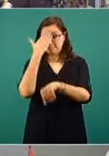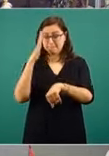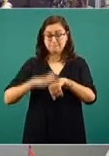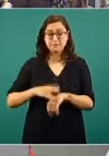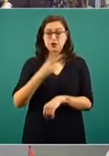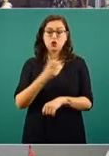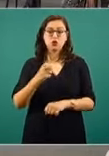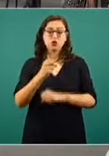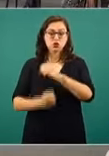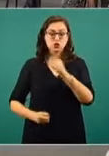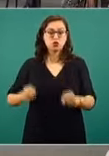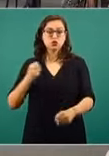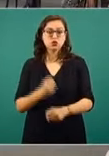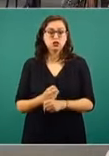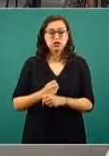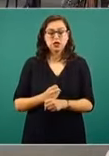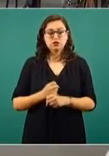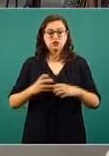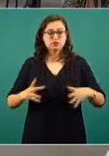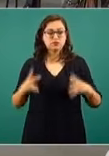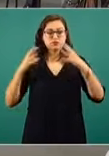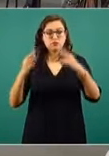promulgación del plan de Iguala.